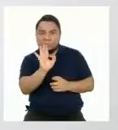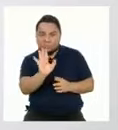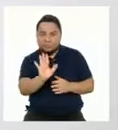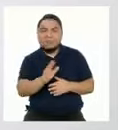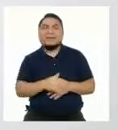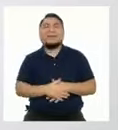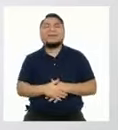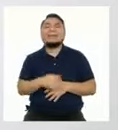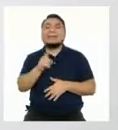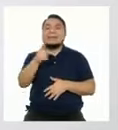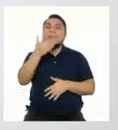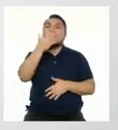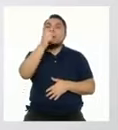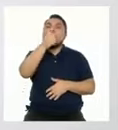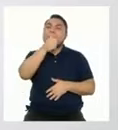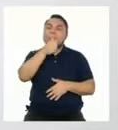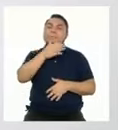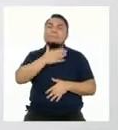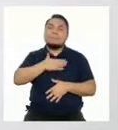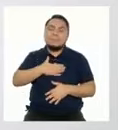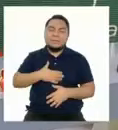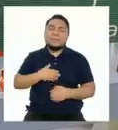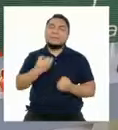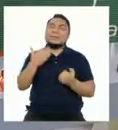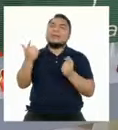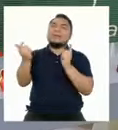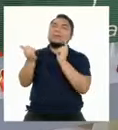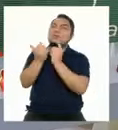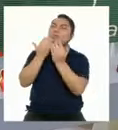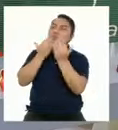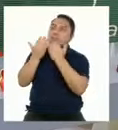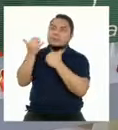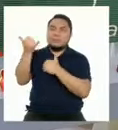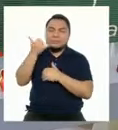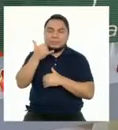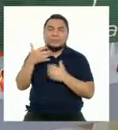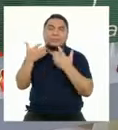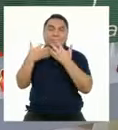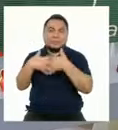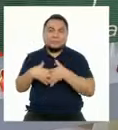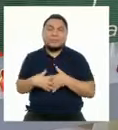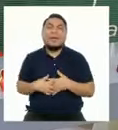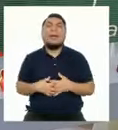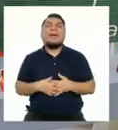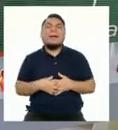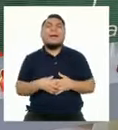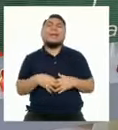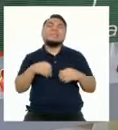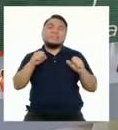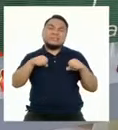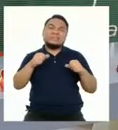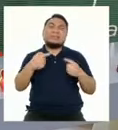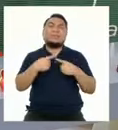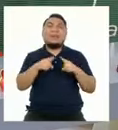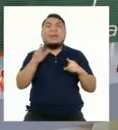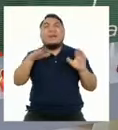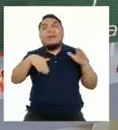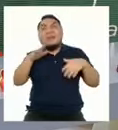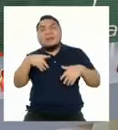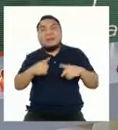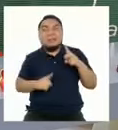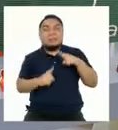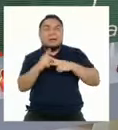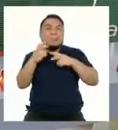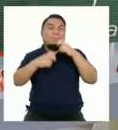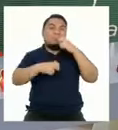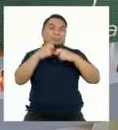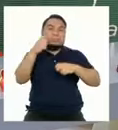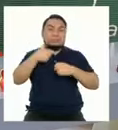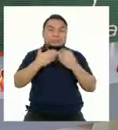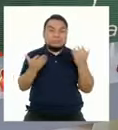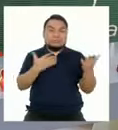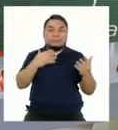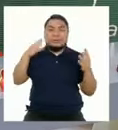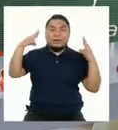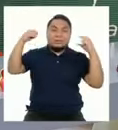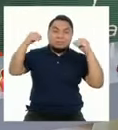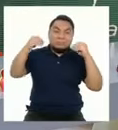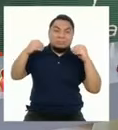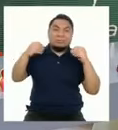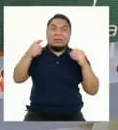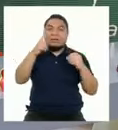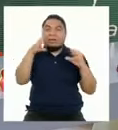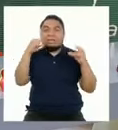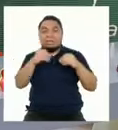Yaremis. Con calma y buen humor. Puches, que a veces a una le tocan cada problema con su servicio,